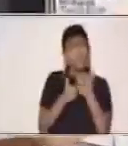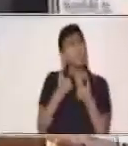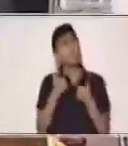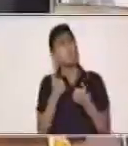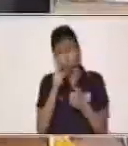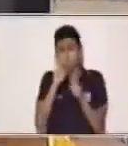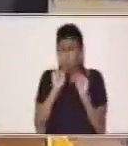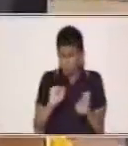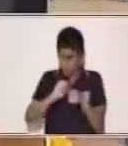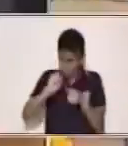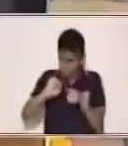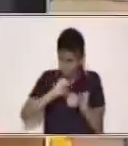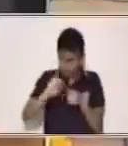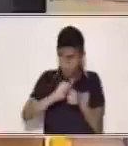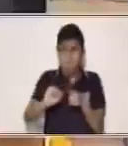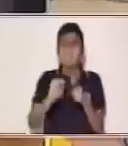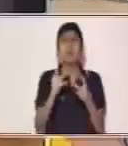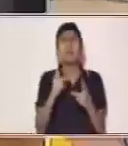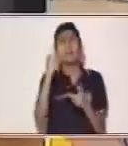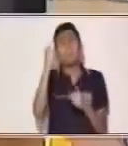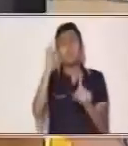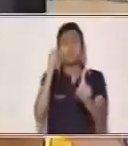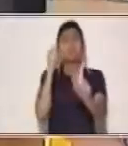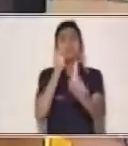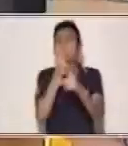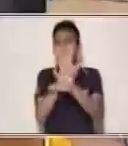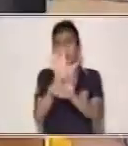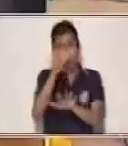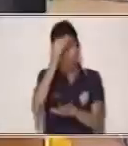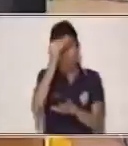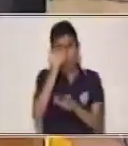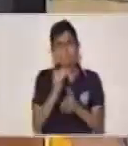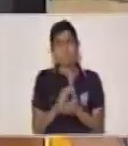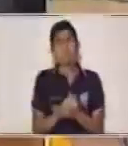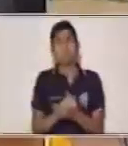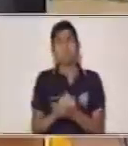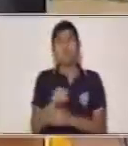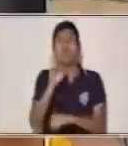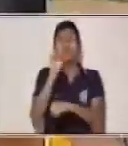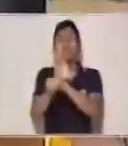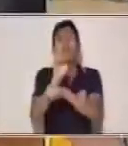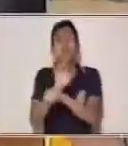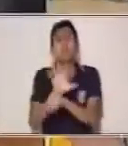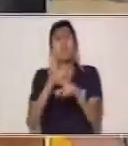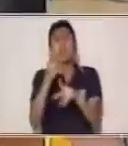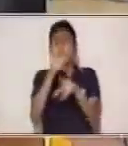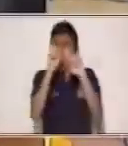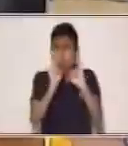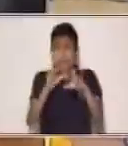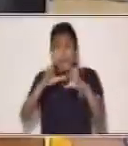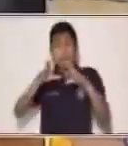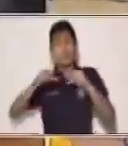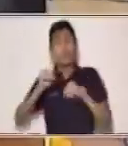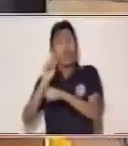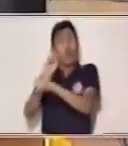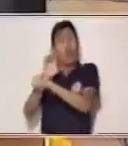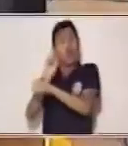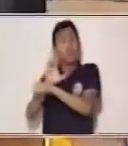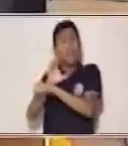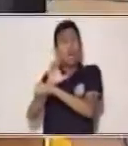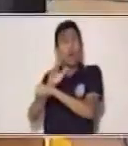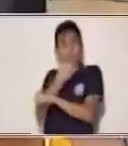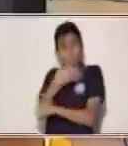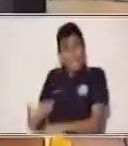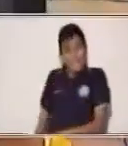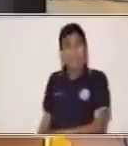repasando y poniendo en práctica lo que has aprendido. Te recuerdo atender las instrucciones que nos dan nuestras